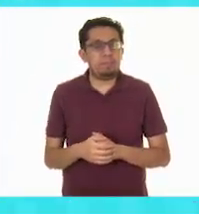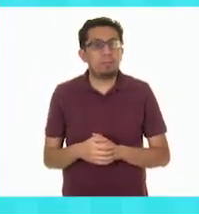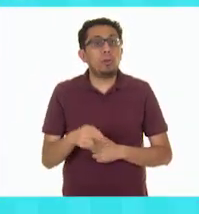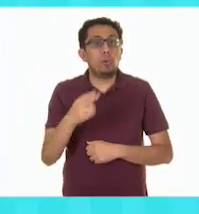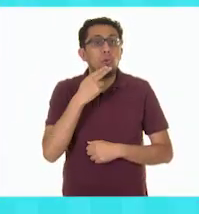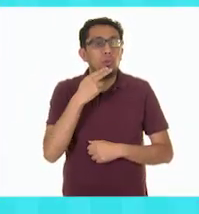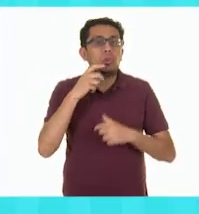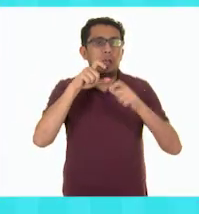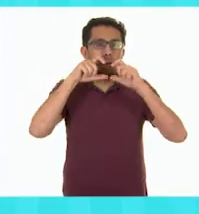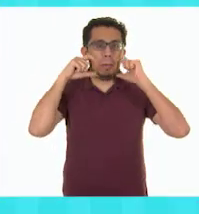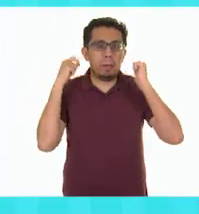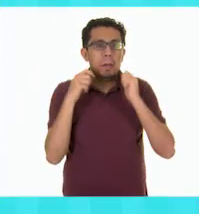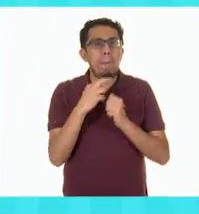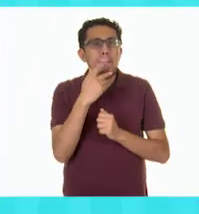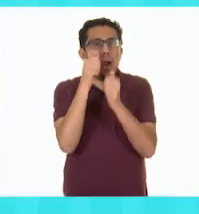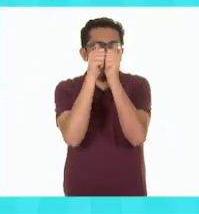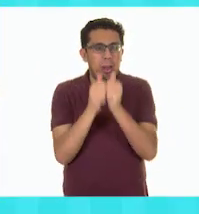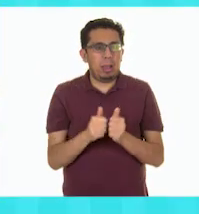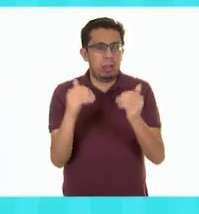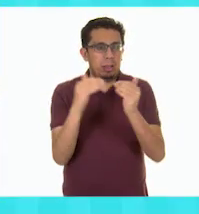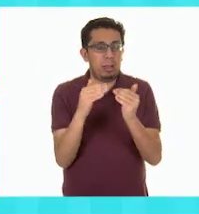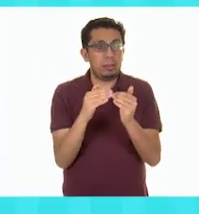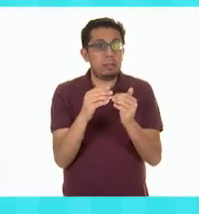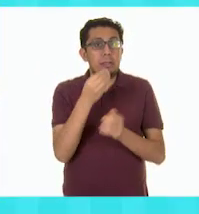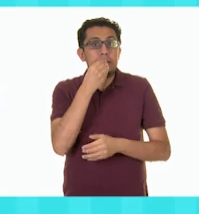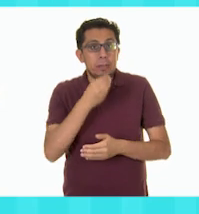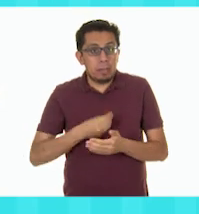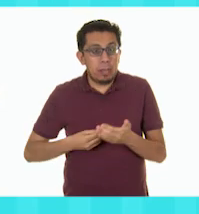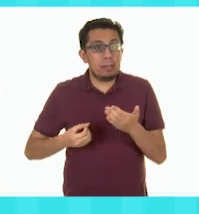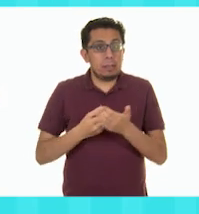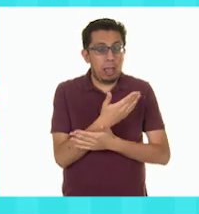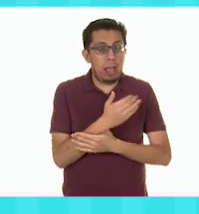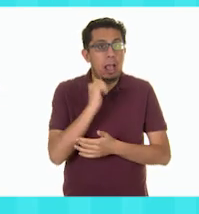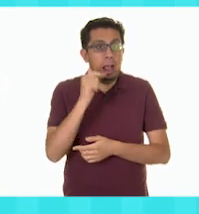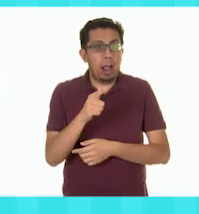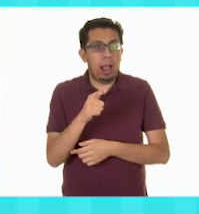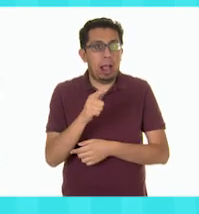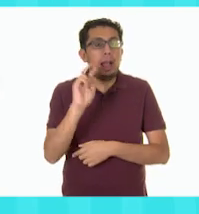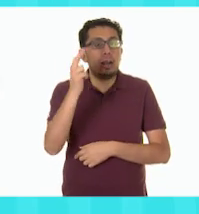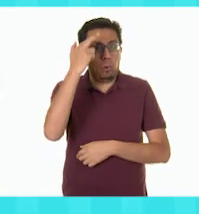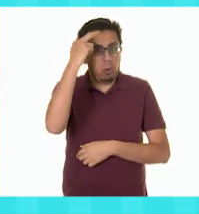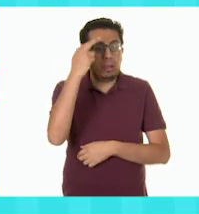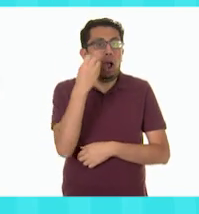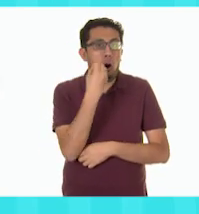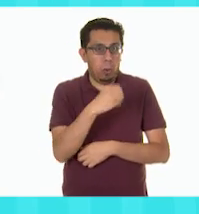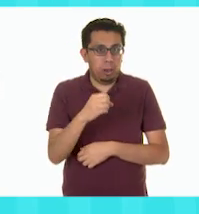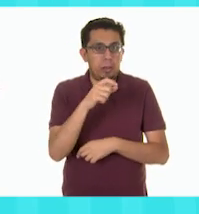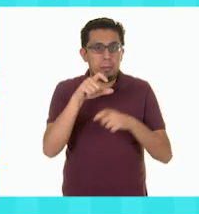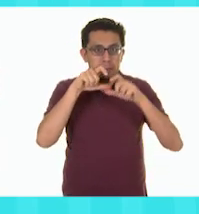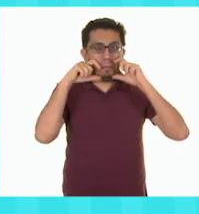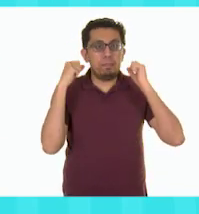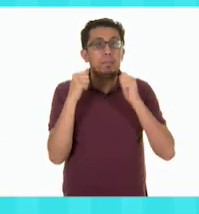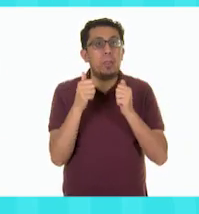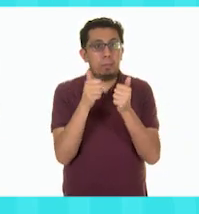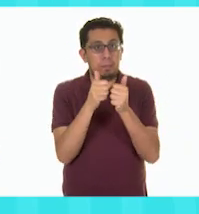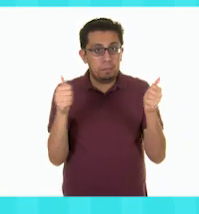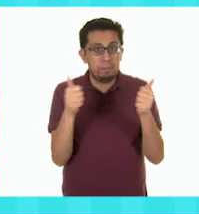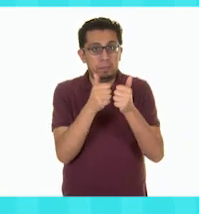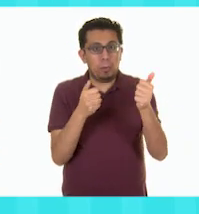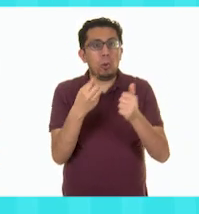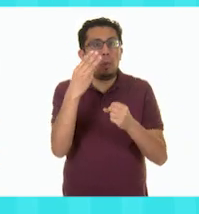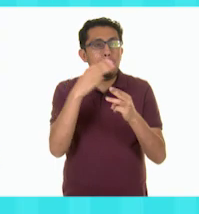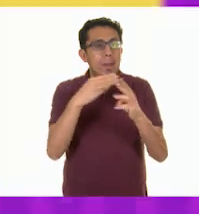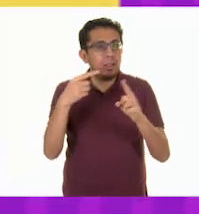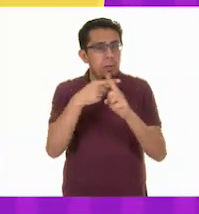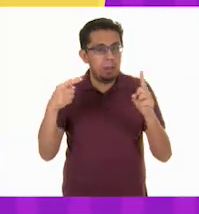Utiliza cubrebocas. No salgas de casa. Si tienes que hacerlo, recuerda que es obligatorio utilizarlo. Mantén una distancia mínima de un metro y